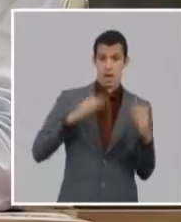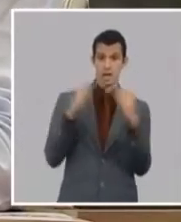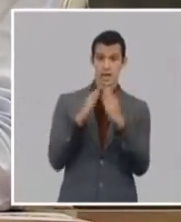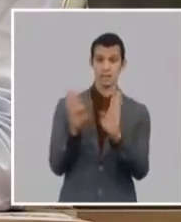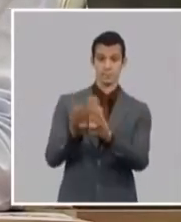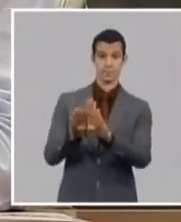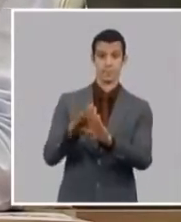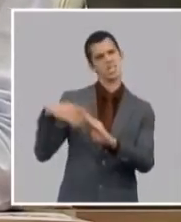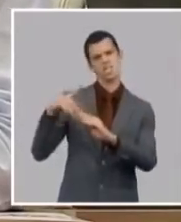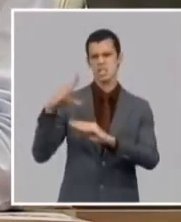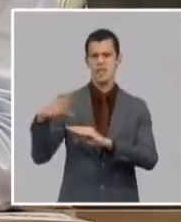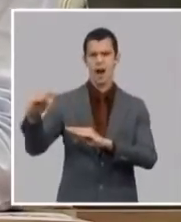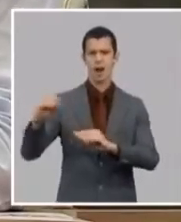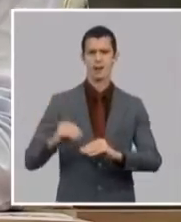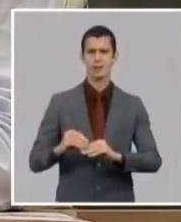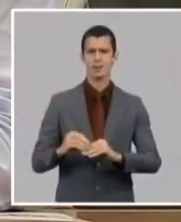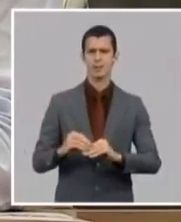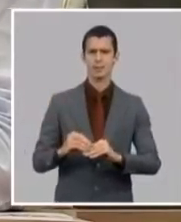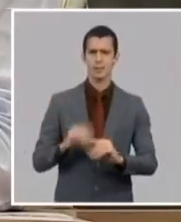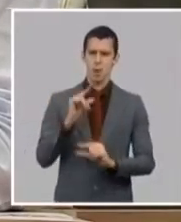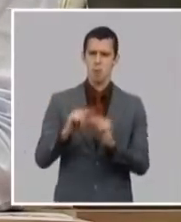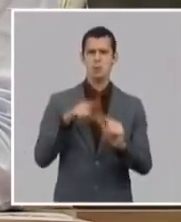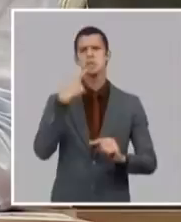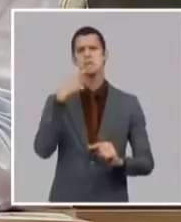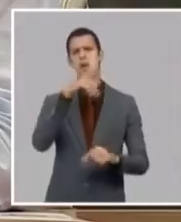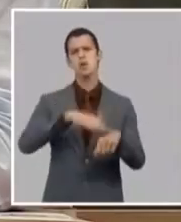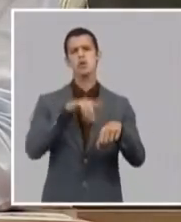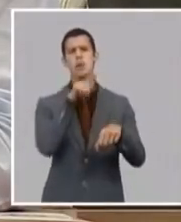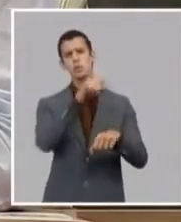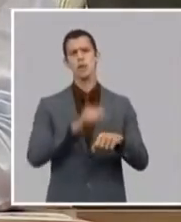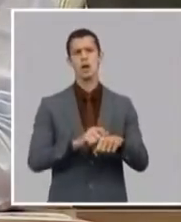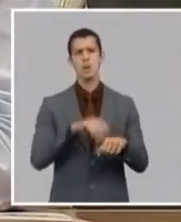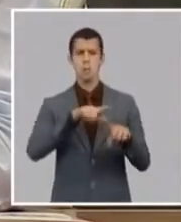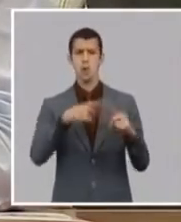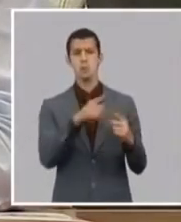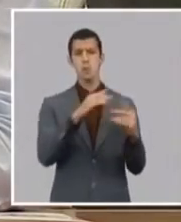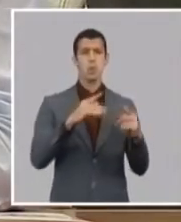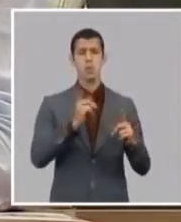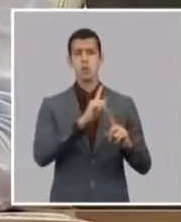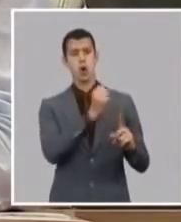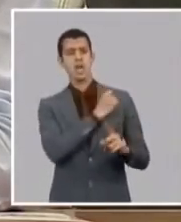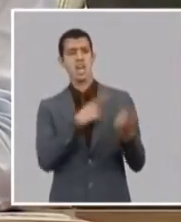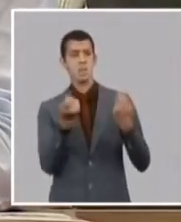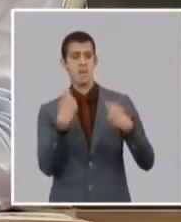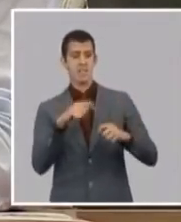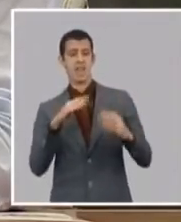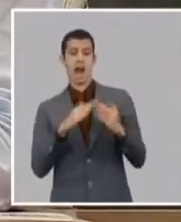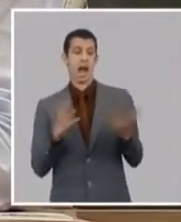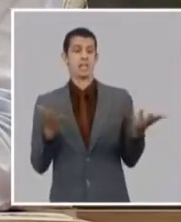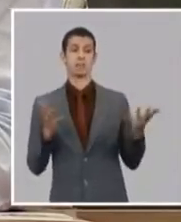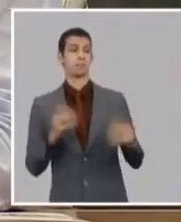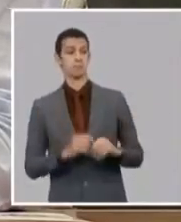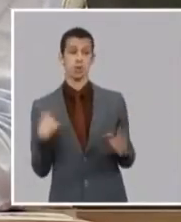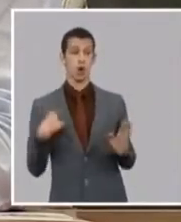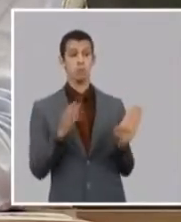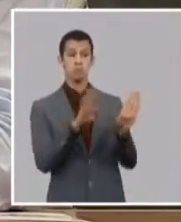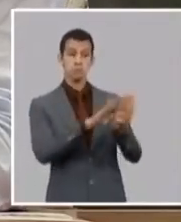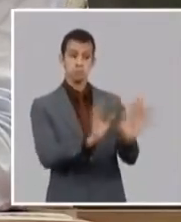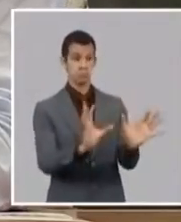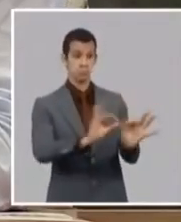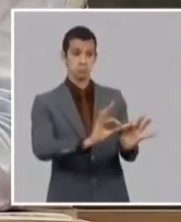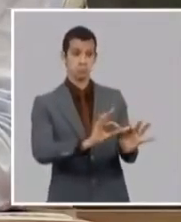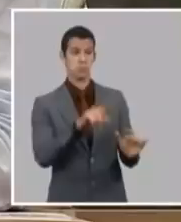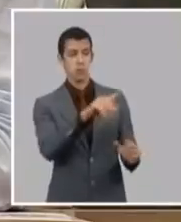dictador que hago sufrir a mi familia y entonces van a comenzar a decir que el gobierno de mi casa está en crisis y que los vecinos tendrán